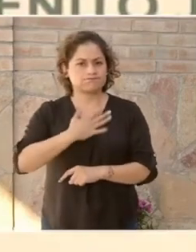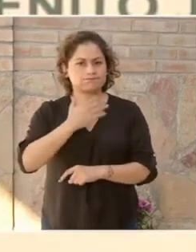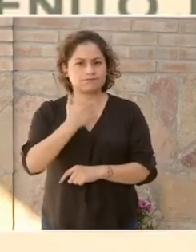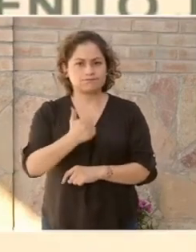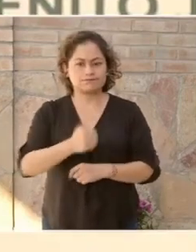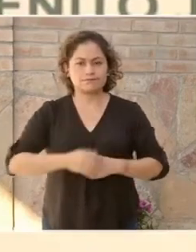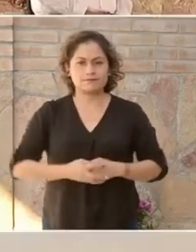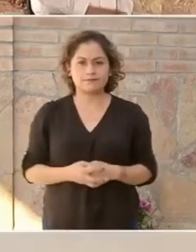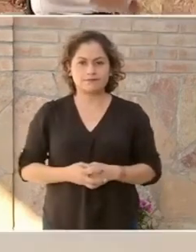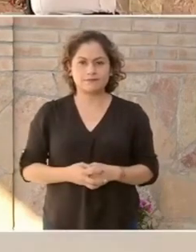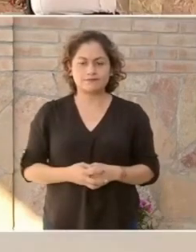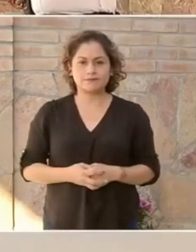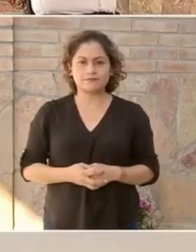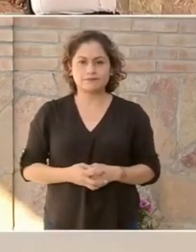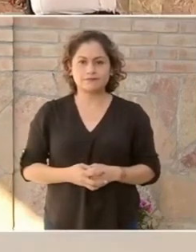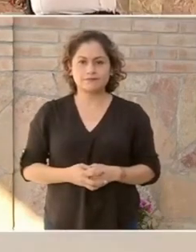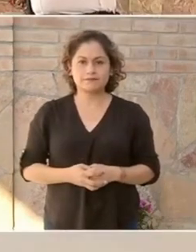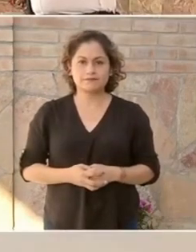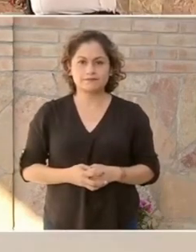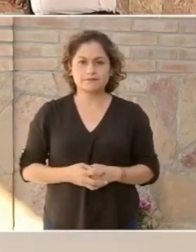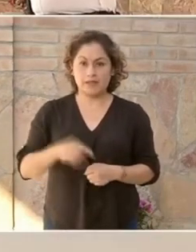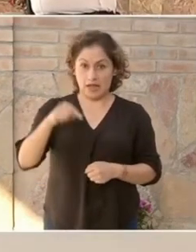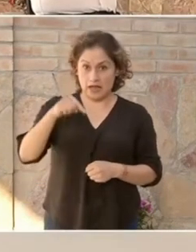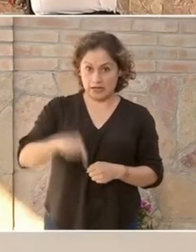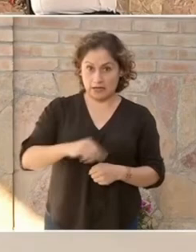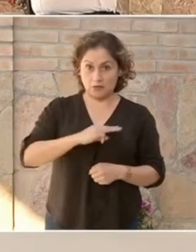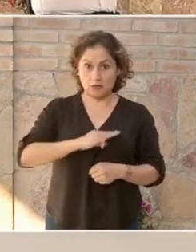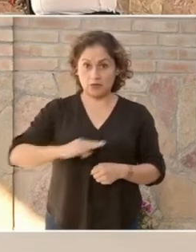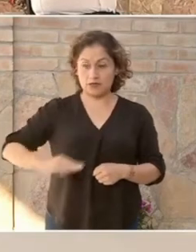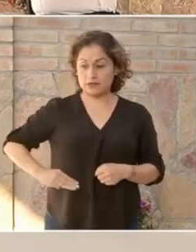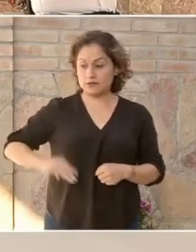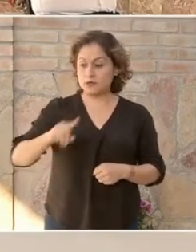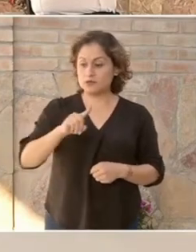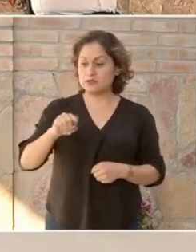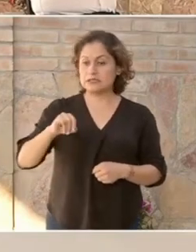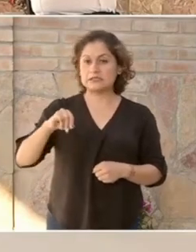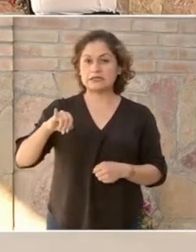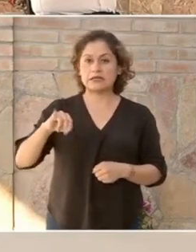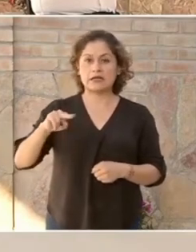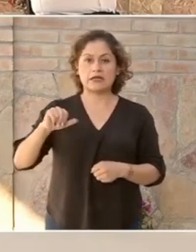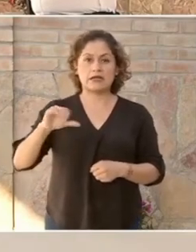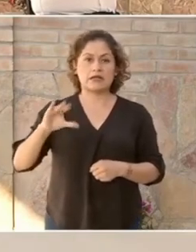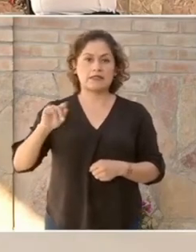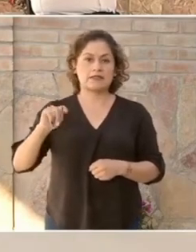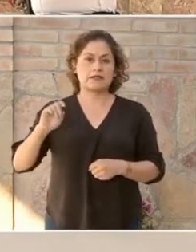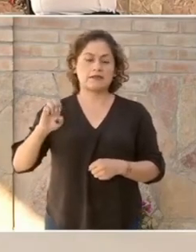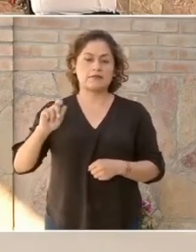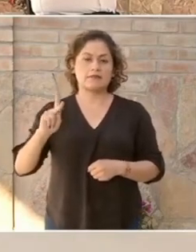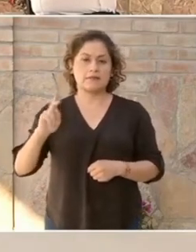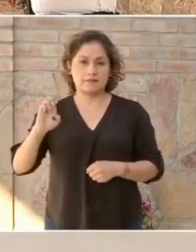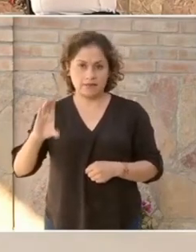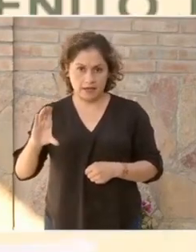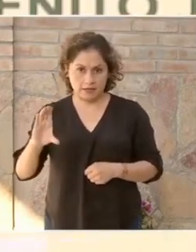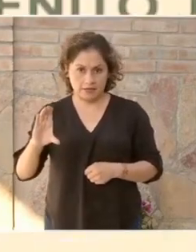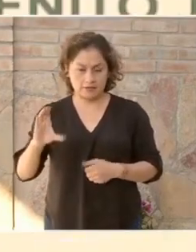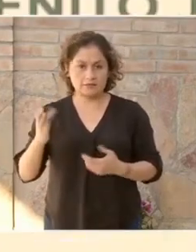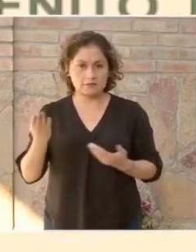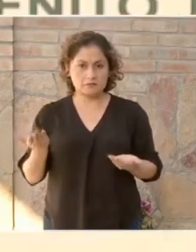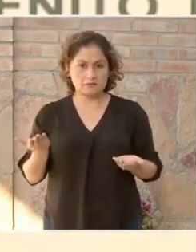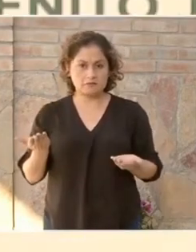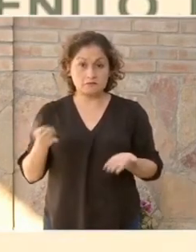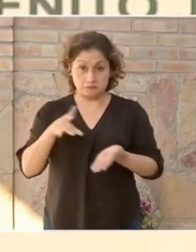Aquí, en Sinacatepec, se